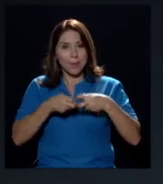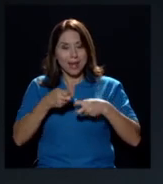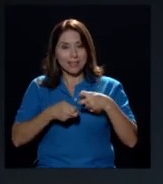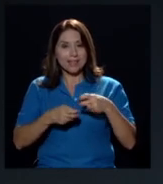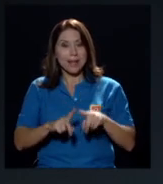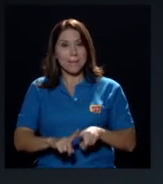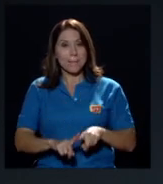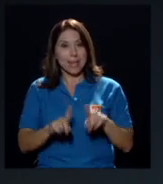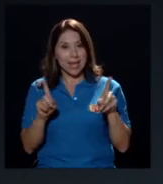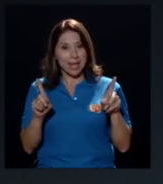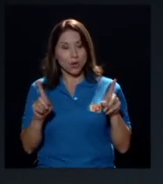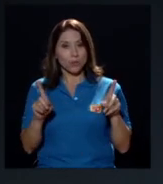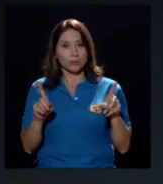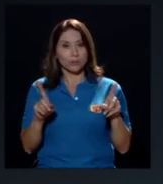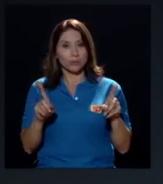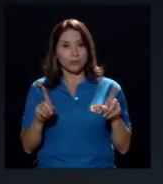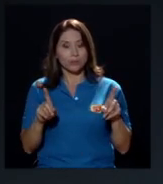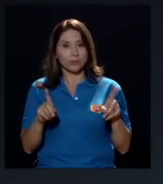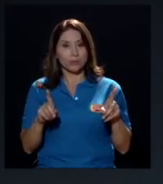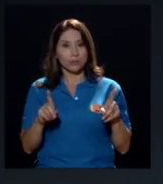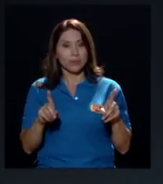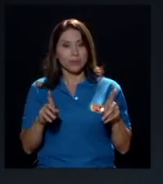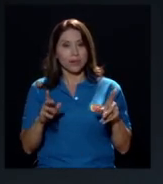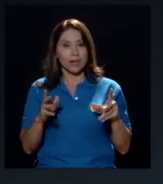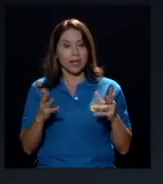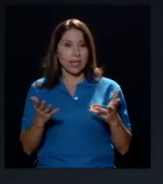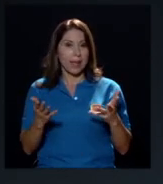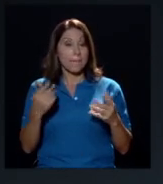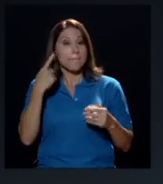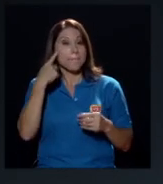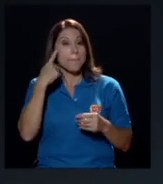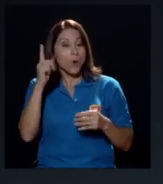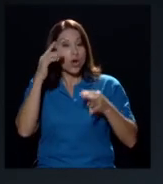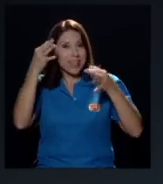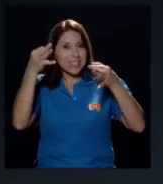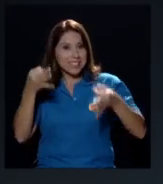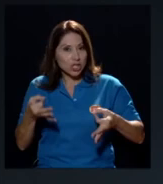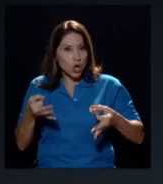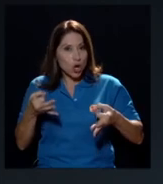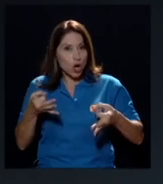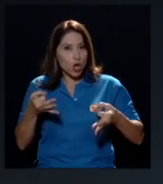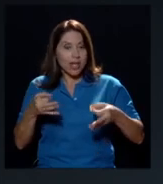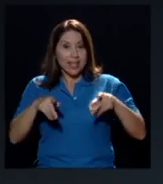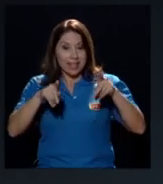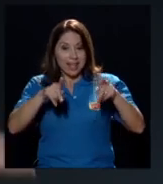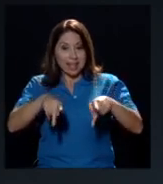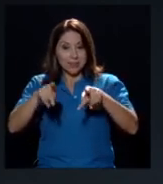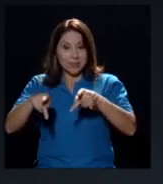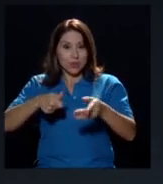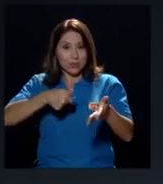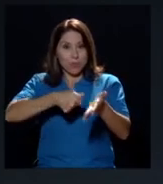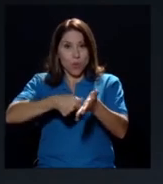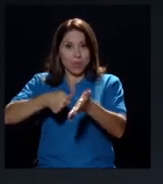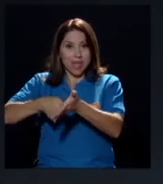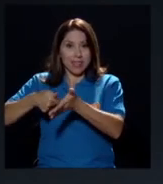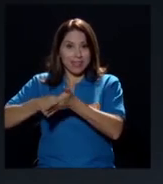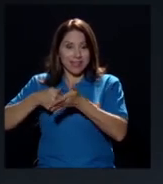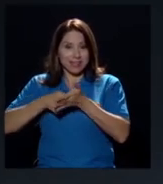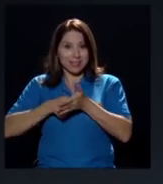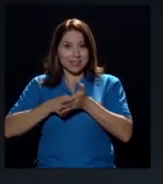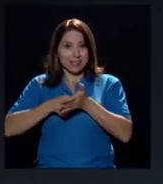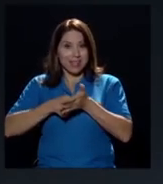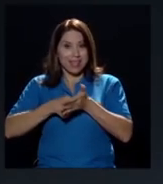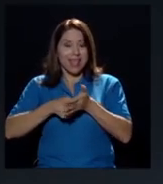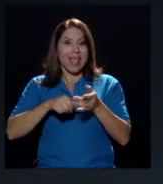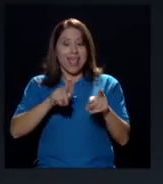por decisión de los votantes en los distintos estados